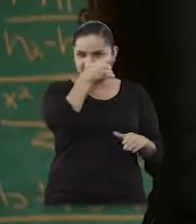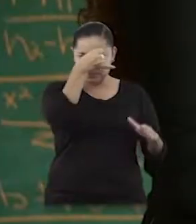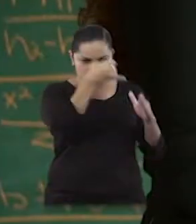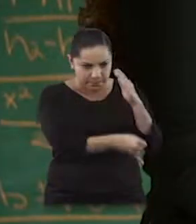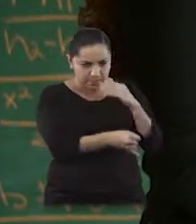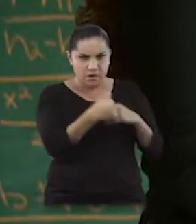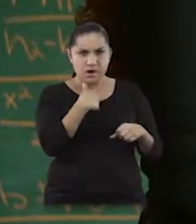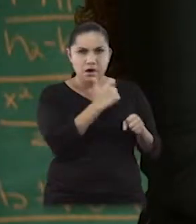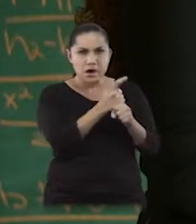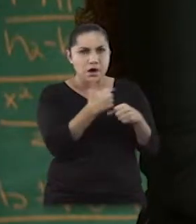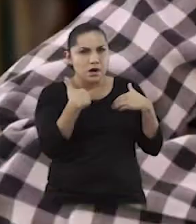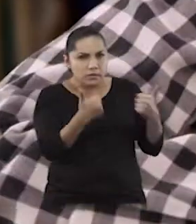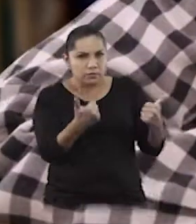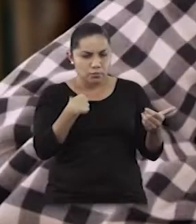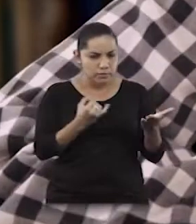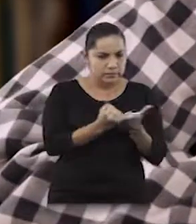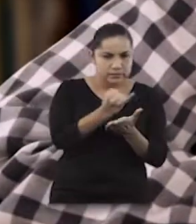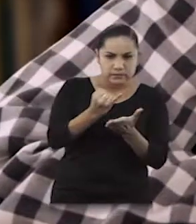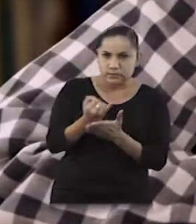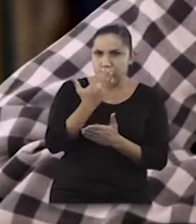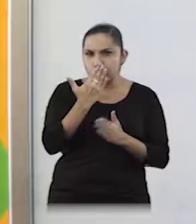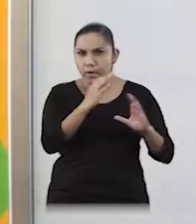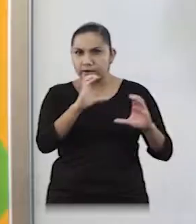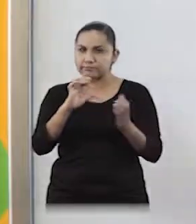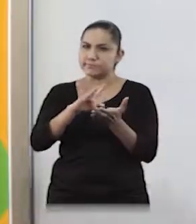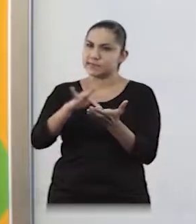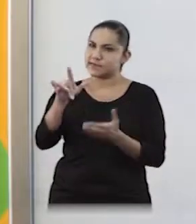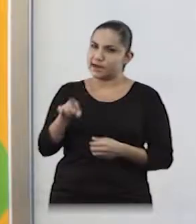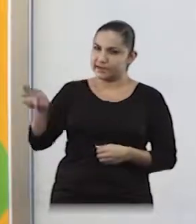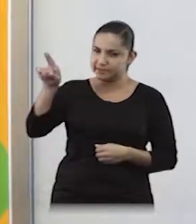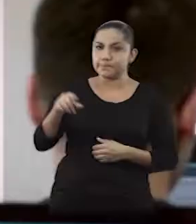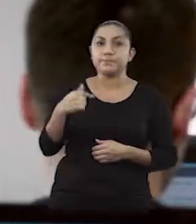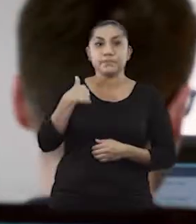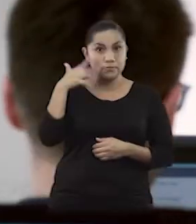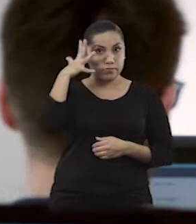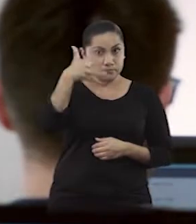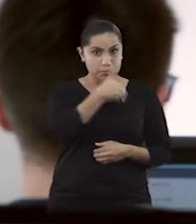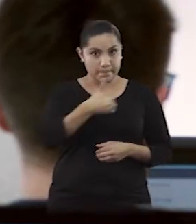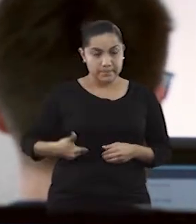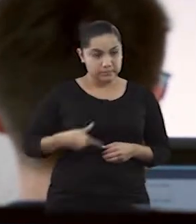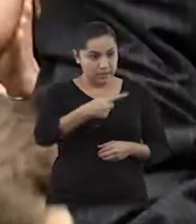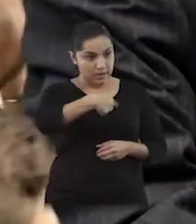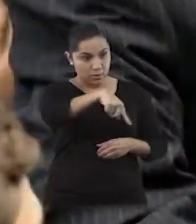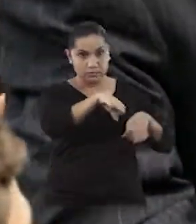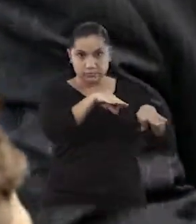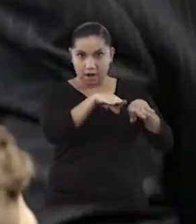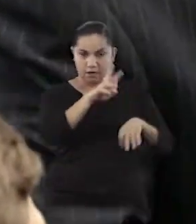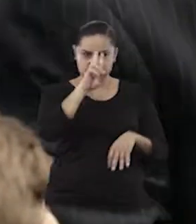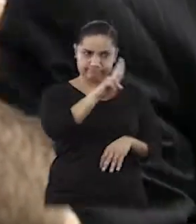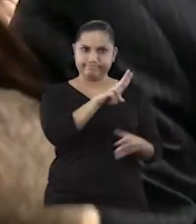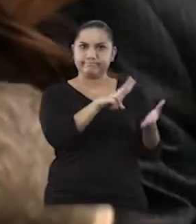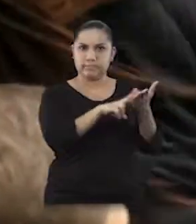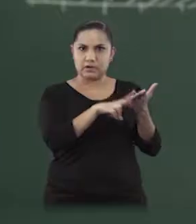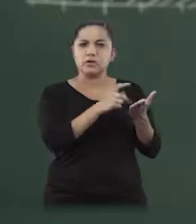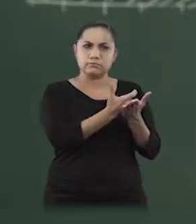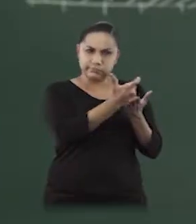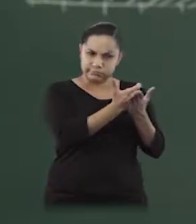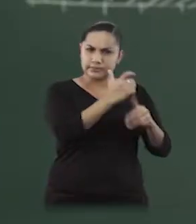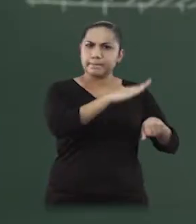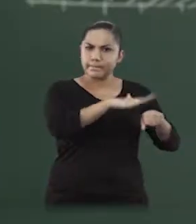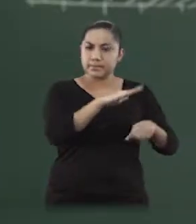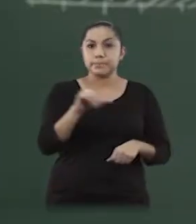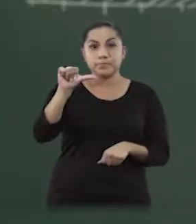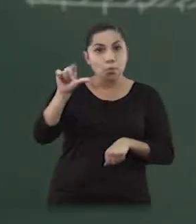problemas complejos y tomar decisiones adecuadas. Como presidente, honraré su vocación e incrementaré sus